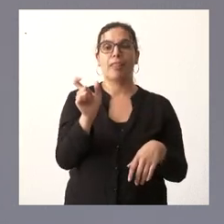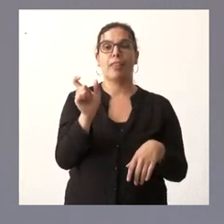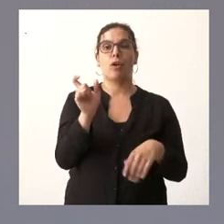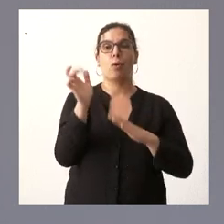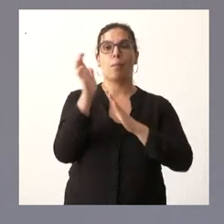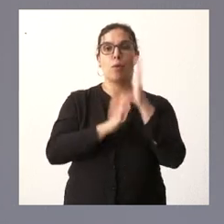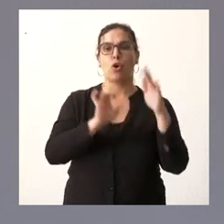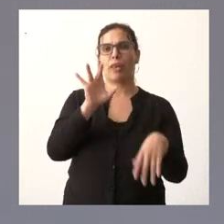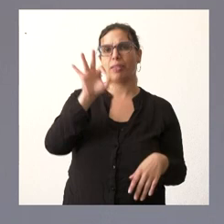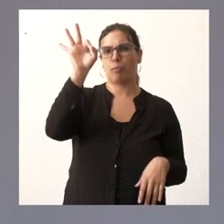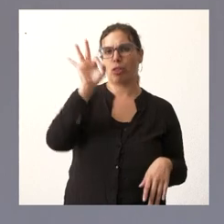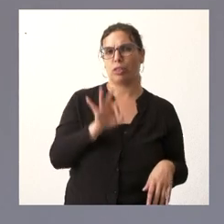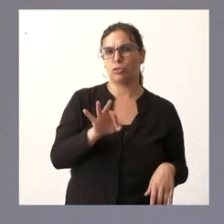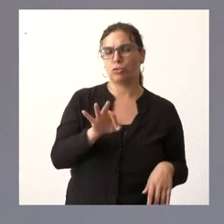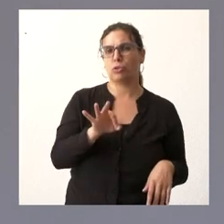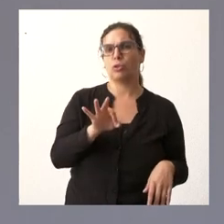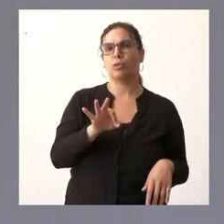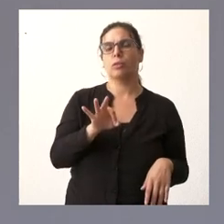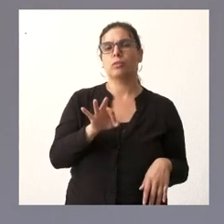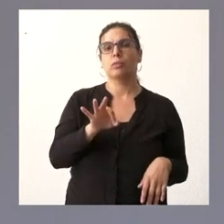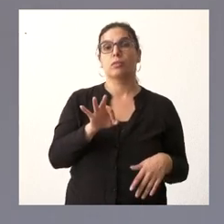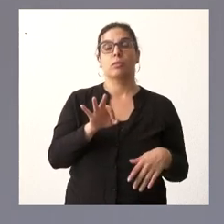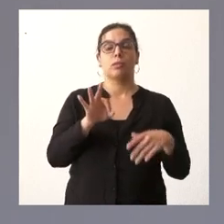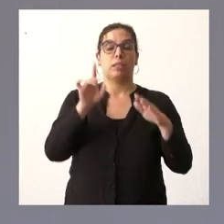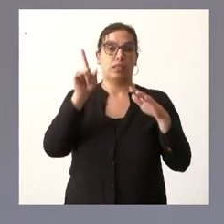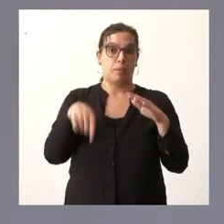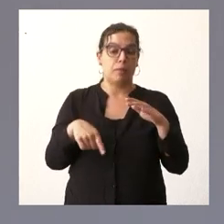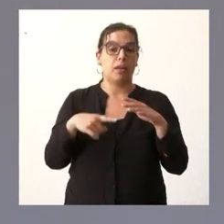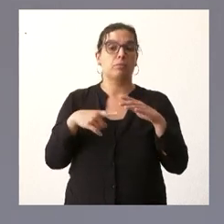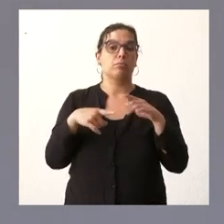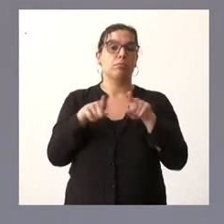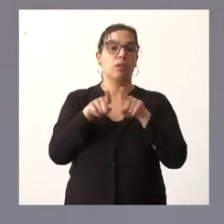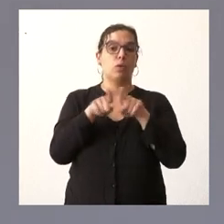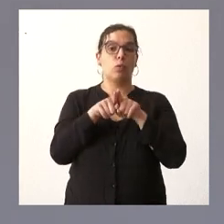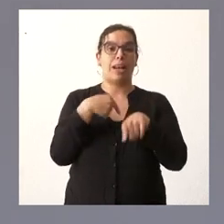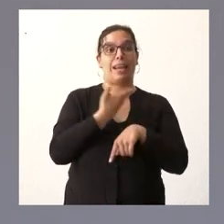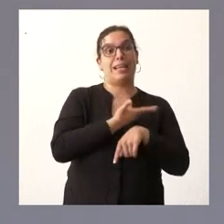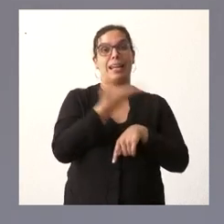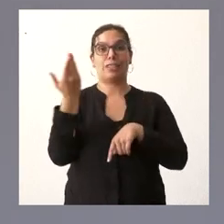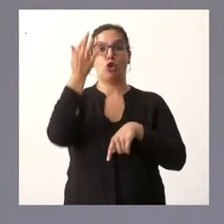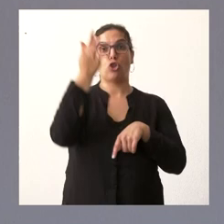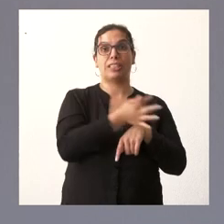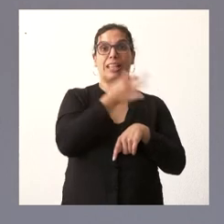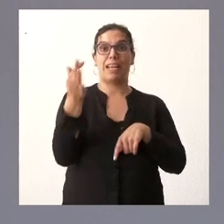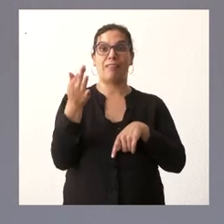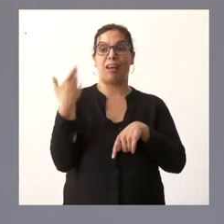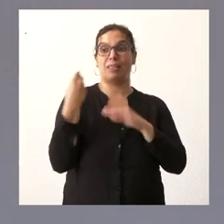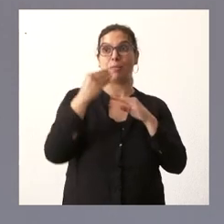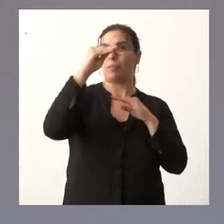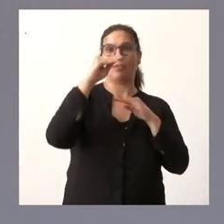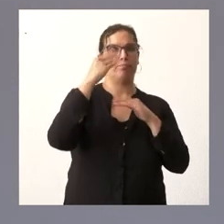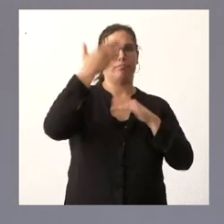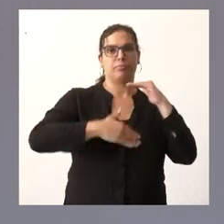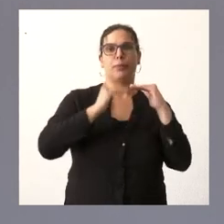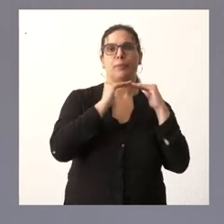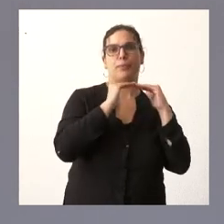en un 15% y el establecimiento de una congelación en el resto de las tarifas que hubiera correspondido subir